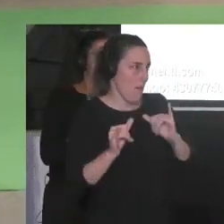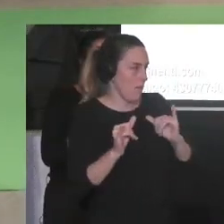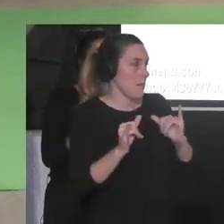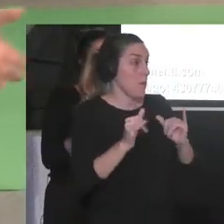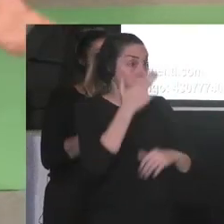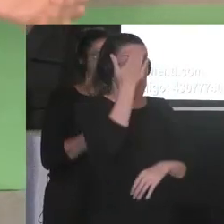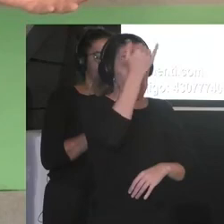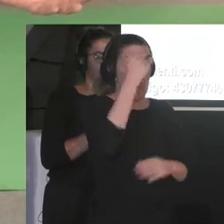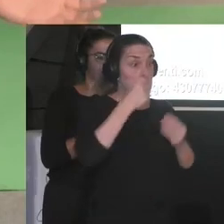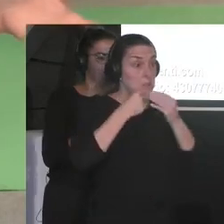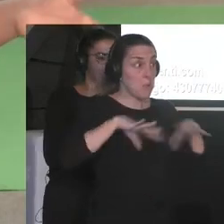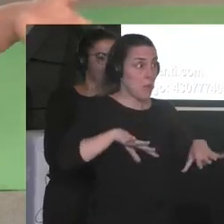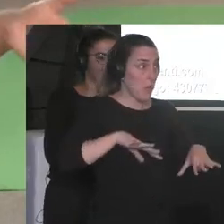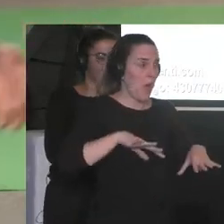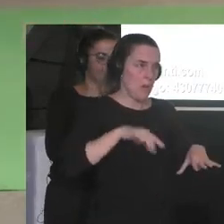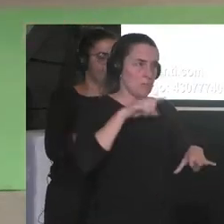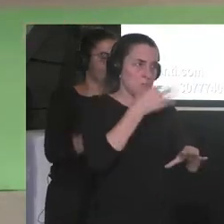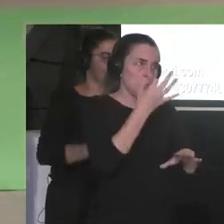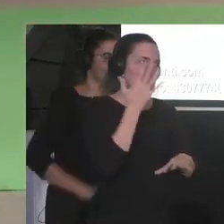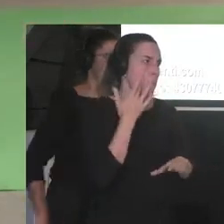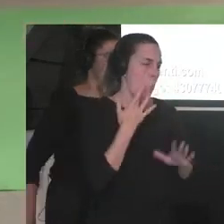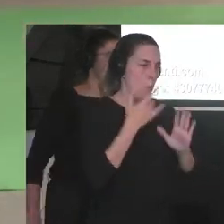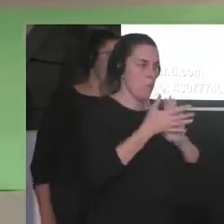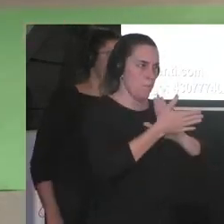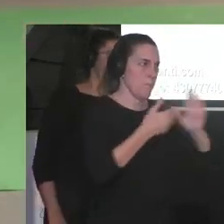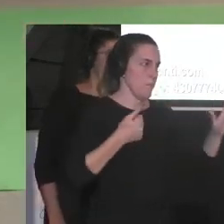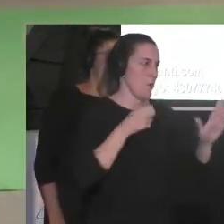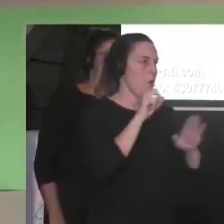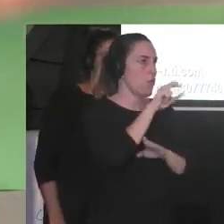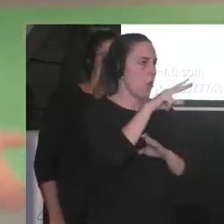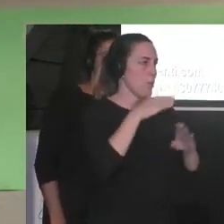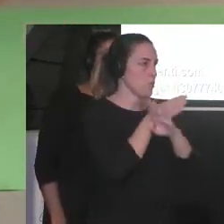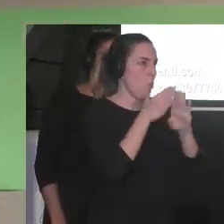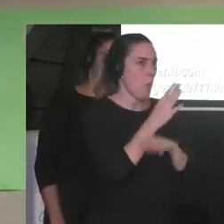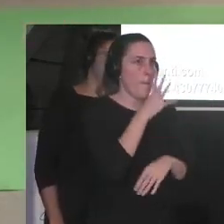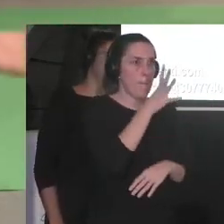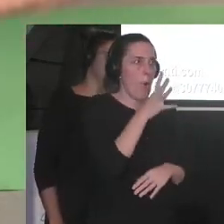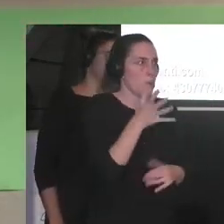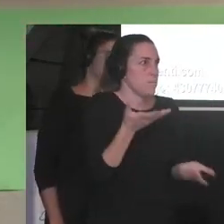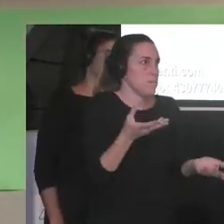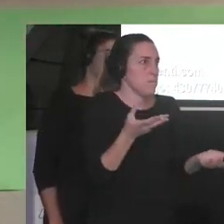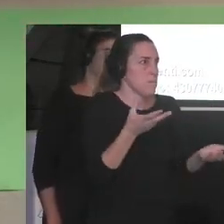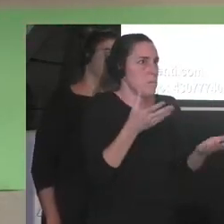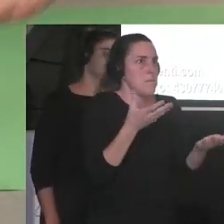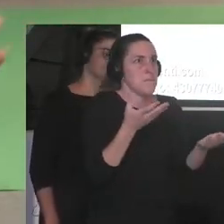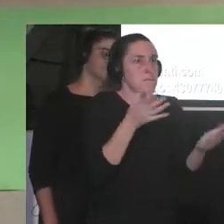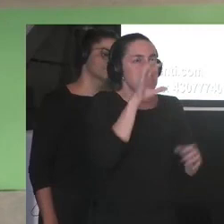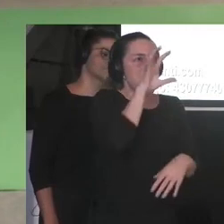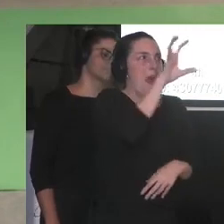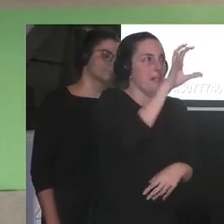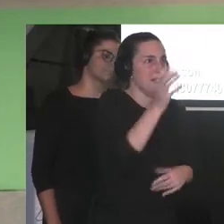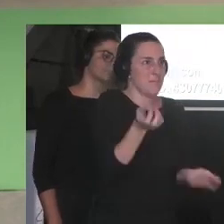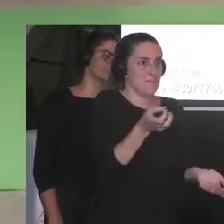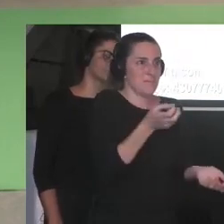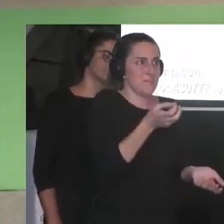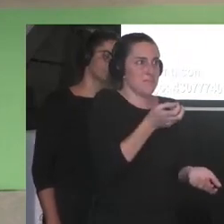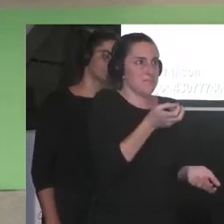eliminación del 12 de octubre como ya cualquier país civilizado lo ha cambiado por favor o sea